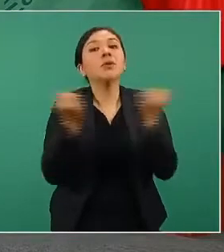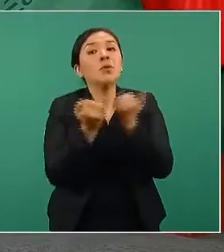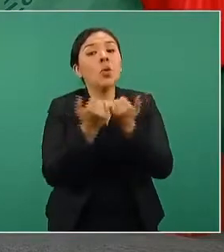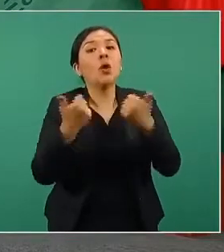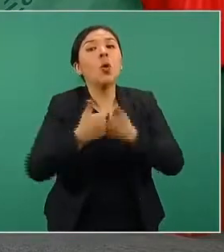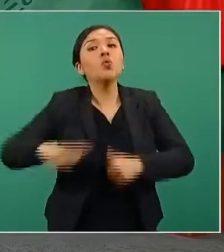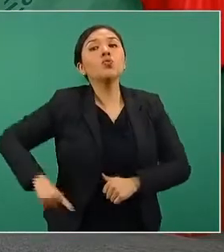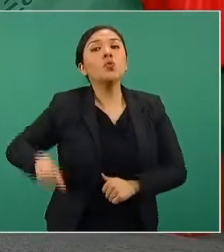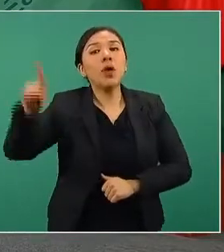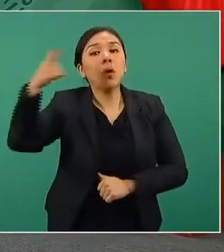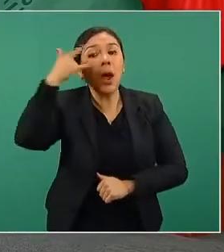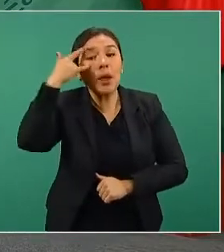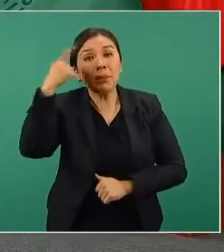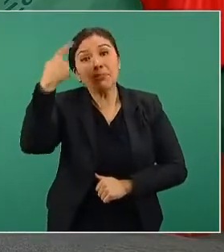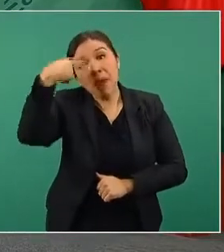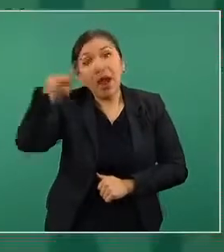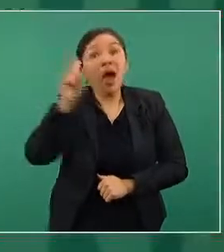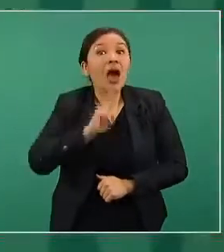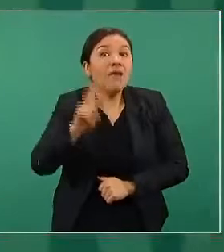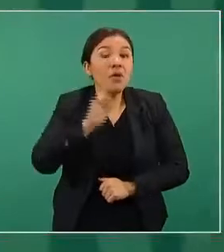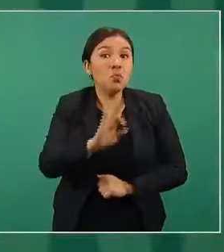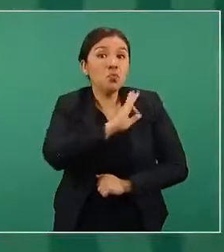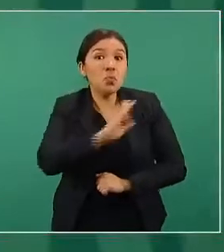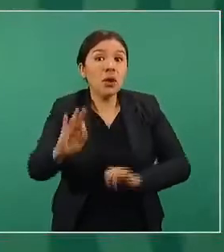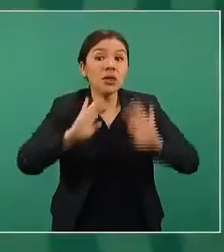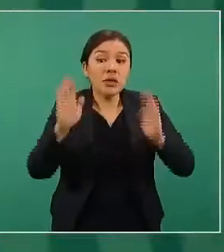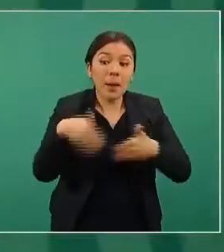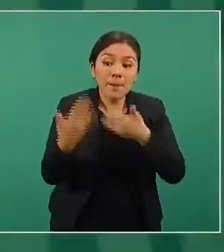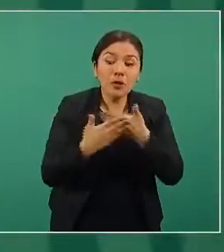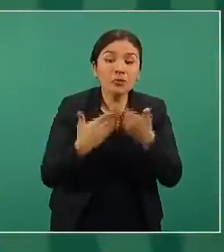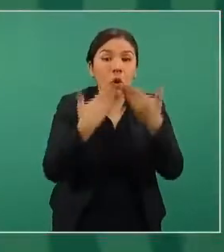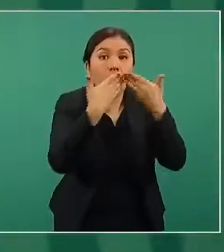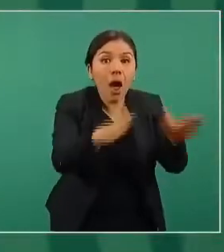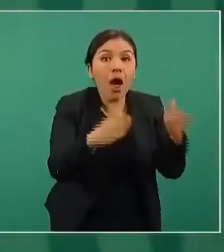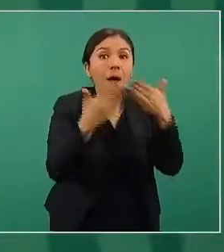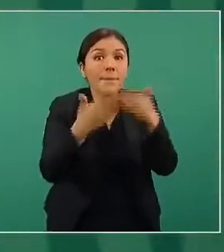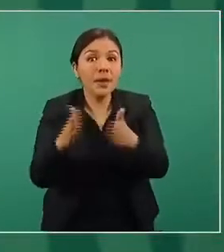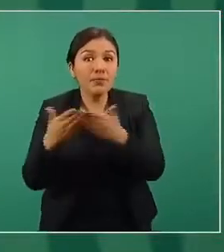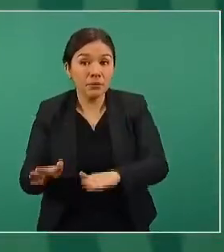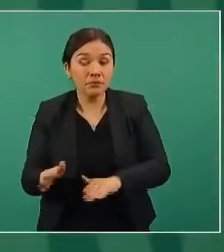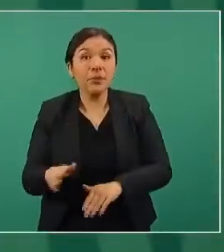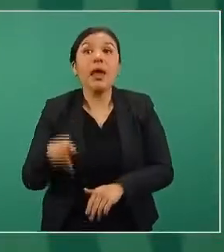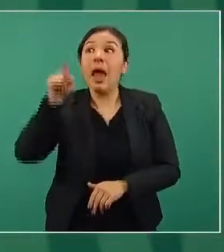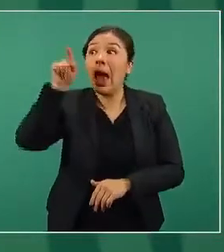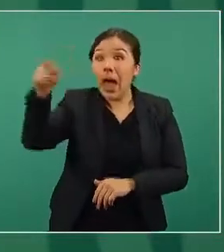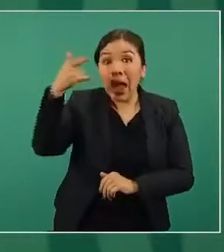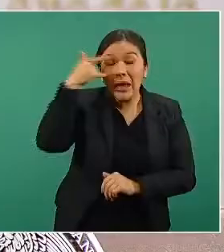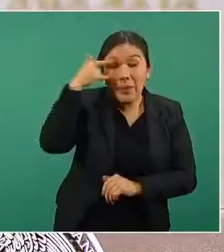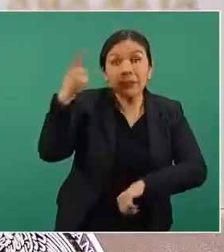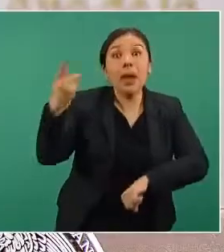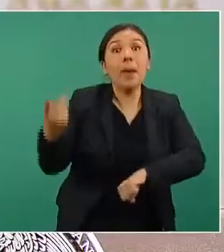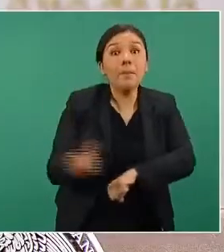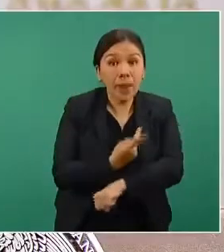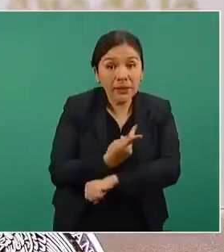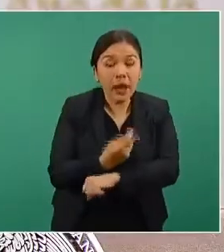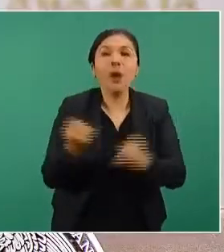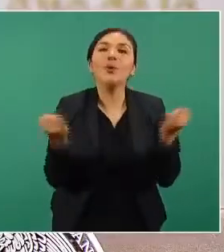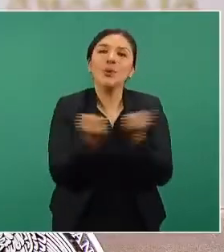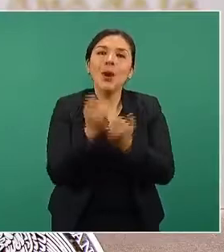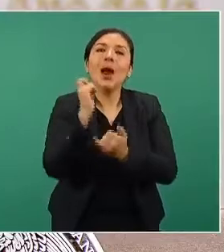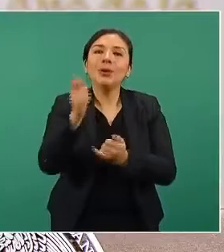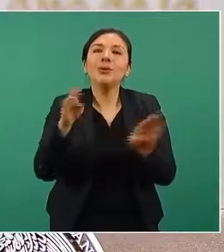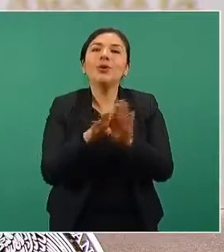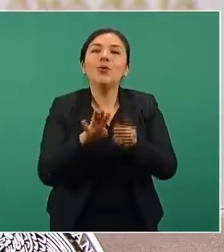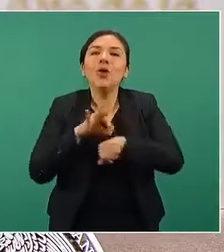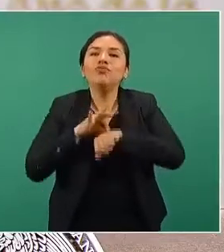gobierno de Campeche para una posible reapertura y lo que se haga en el Estado será en alguna forma